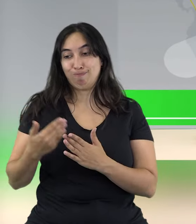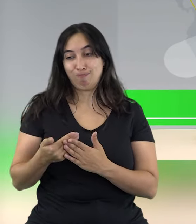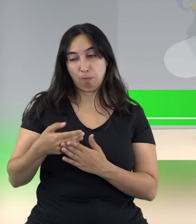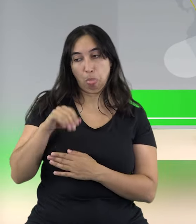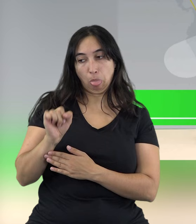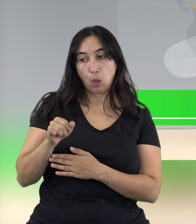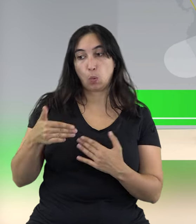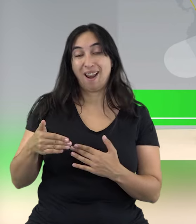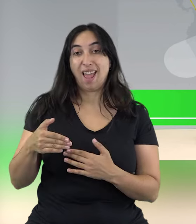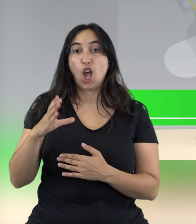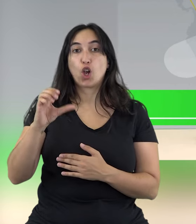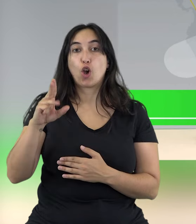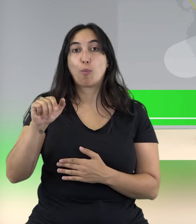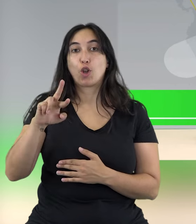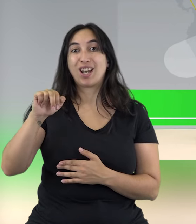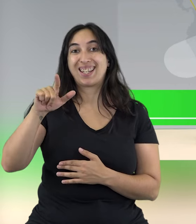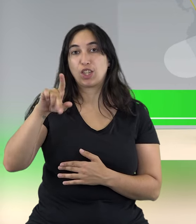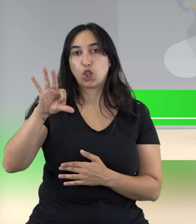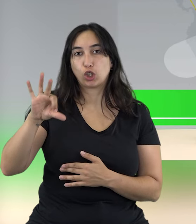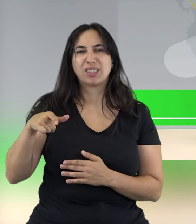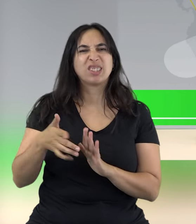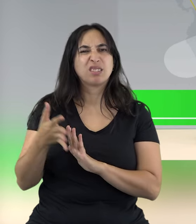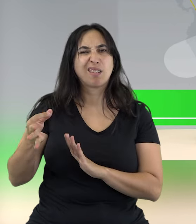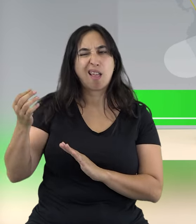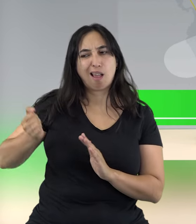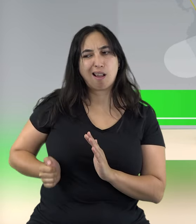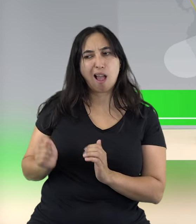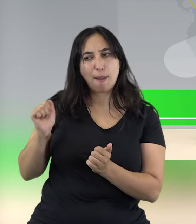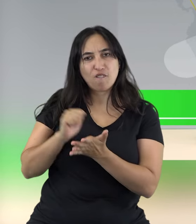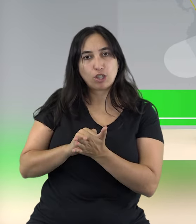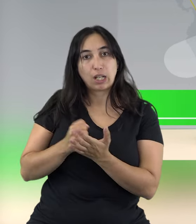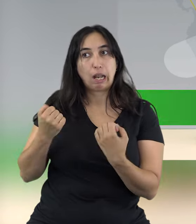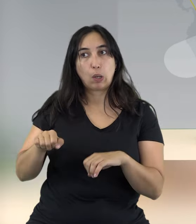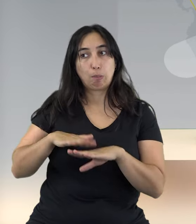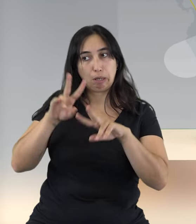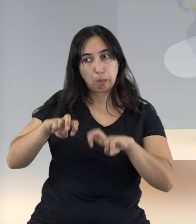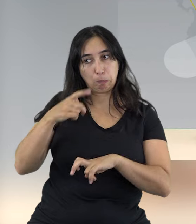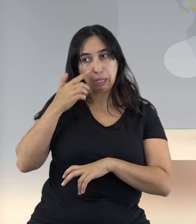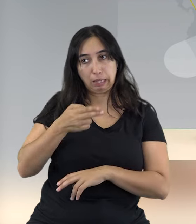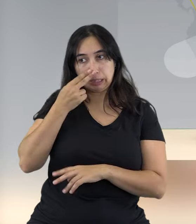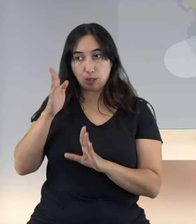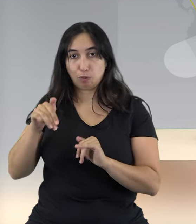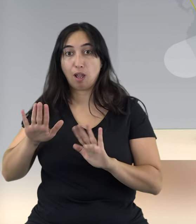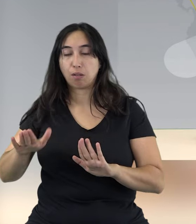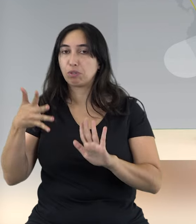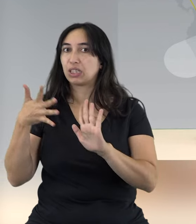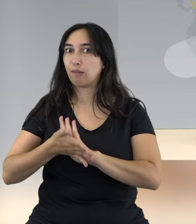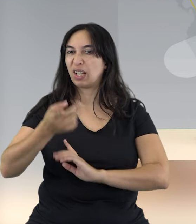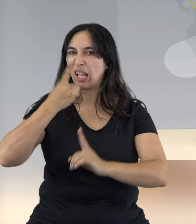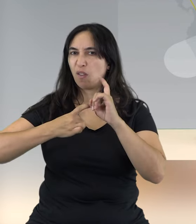se ha prestado mucha atención son los coprolitos. Los coprolitos son excrementos fosilizados y, aunque parezca algo poco atractivo para la investigación,